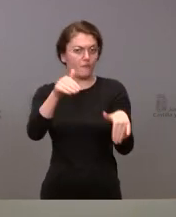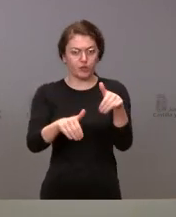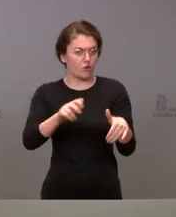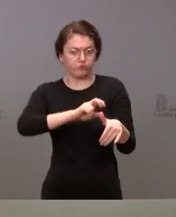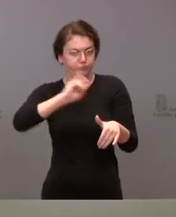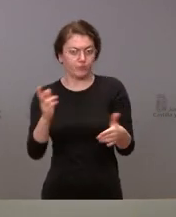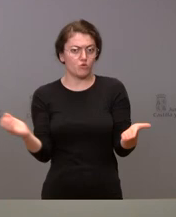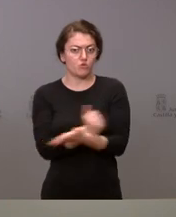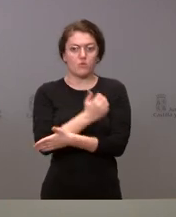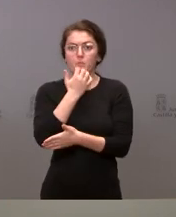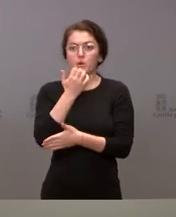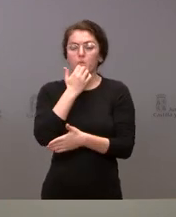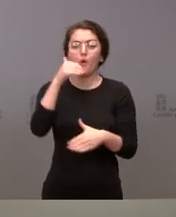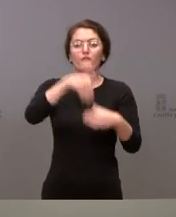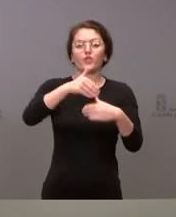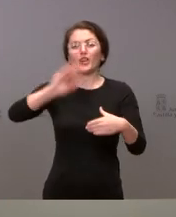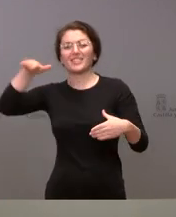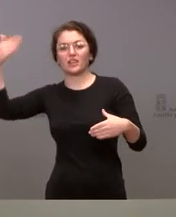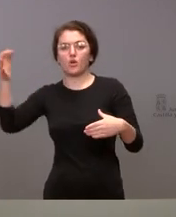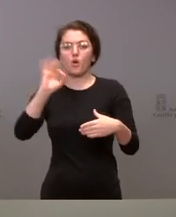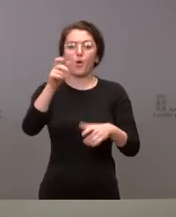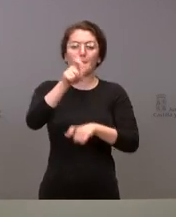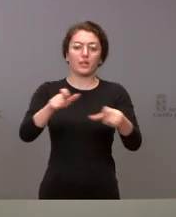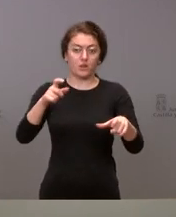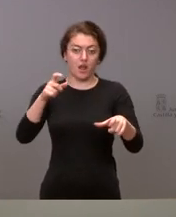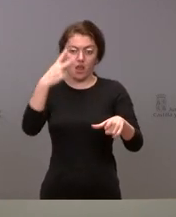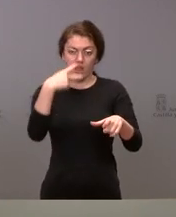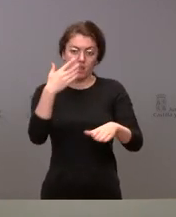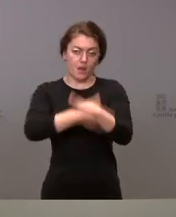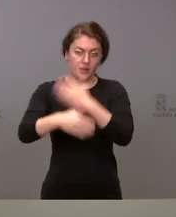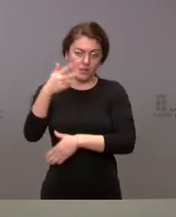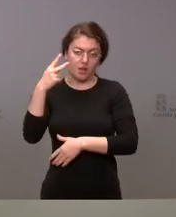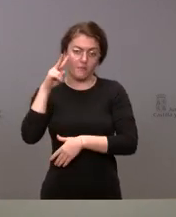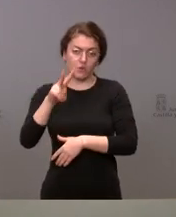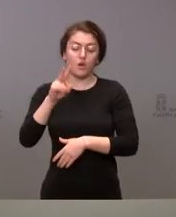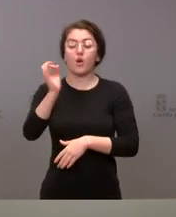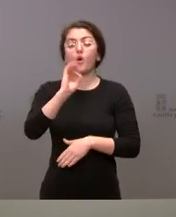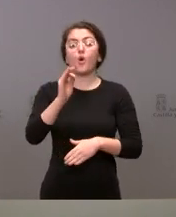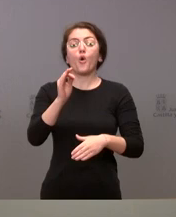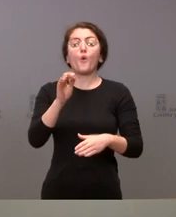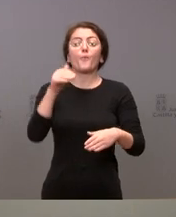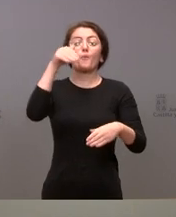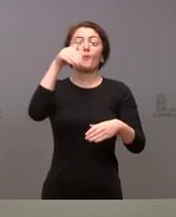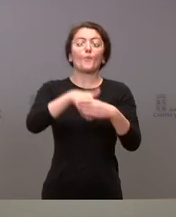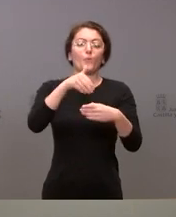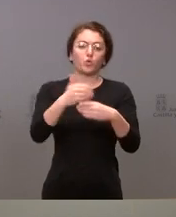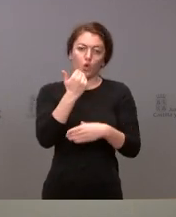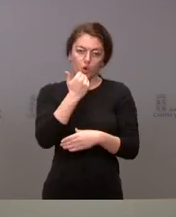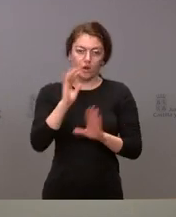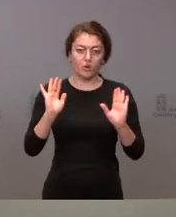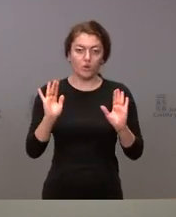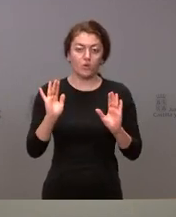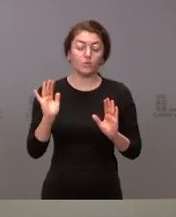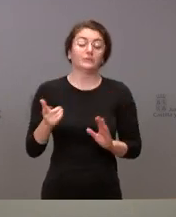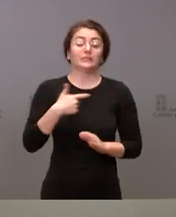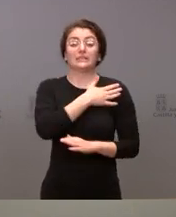voto desde el exterior, el voto para personas con discapacidad visual, el voto por correo y, además, quiero poner de manifiesto que